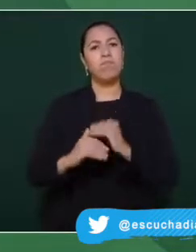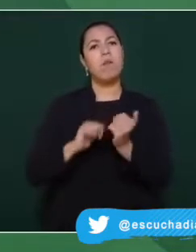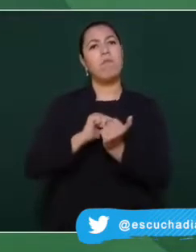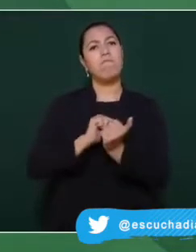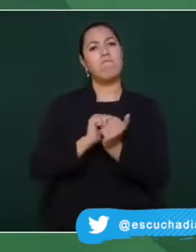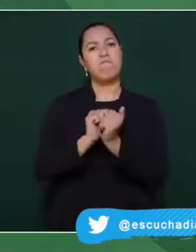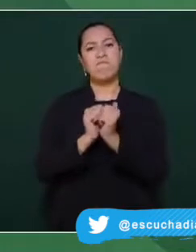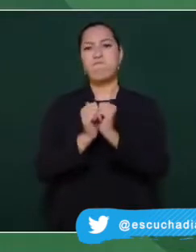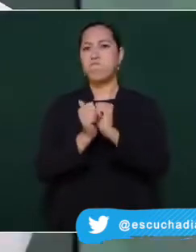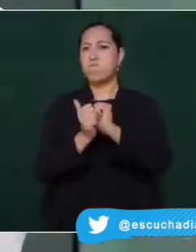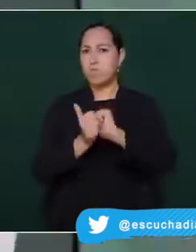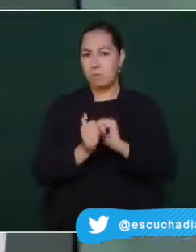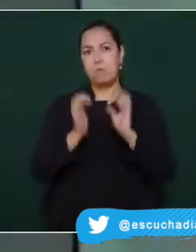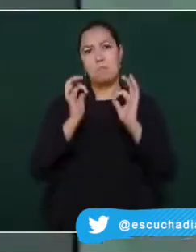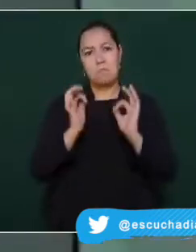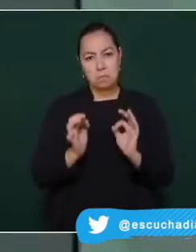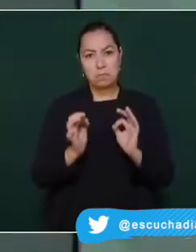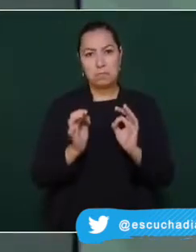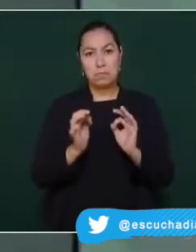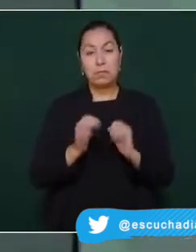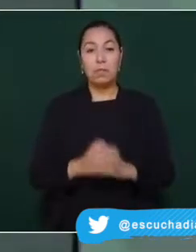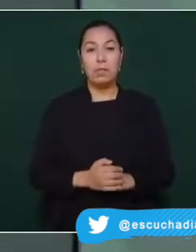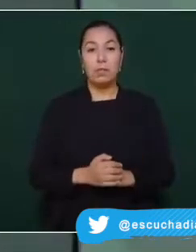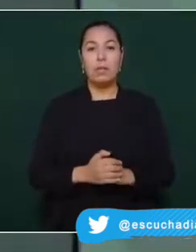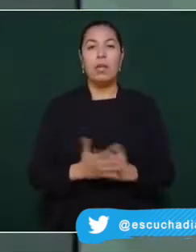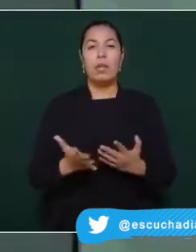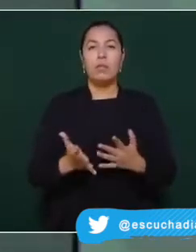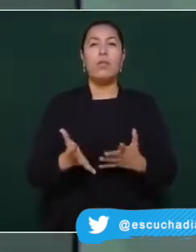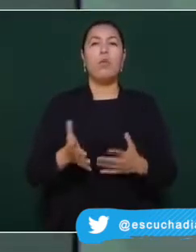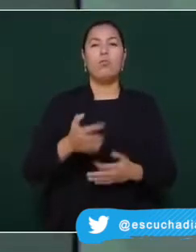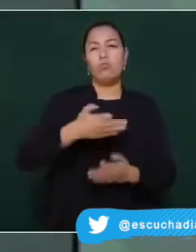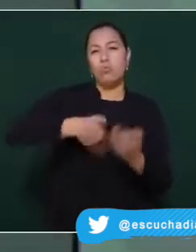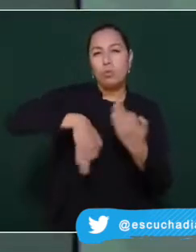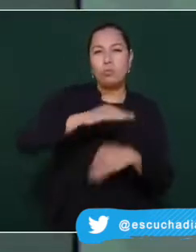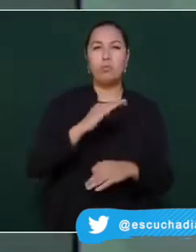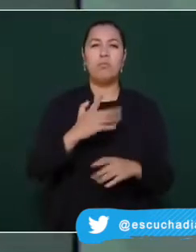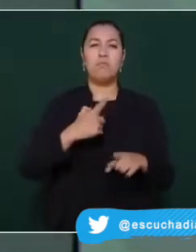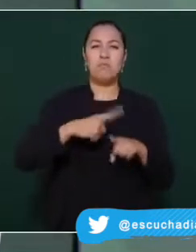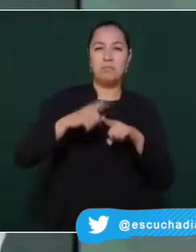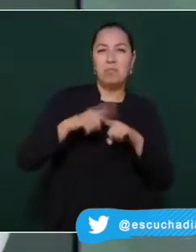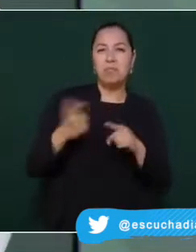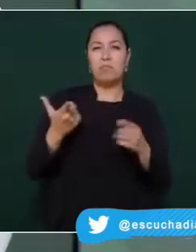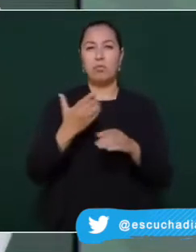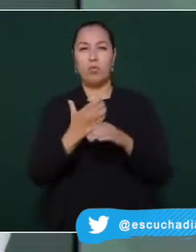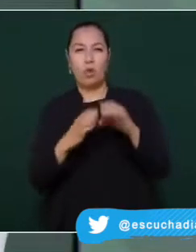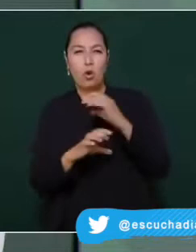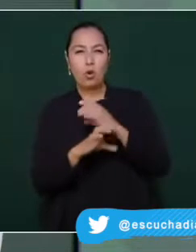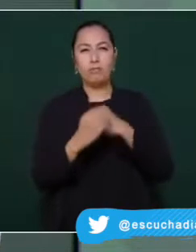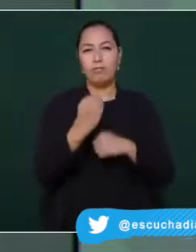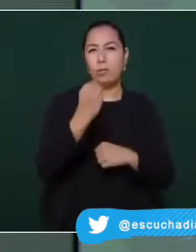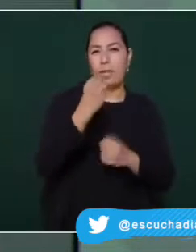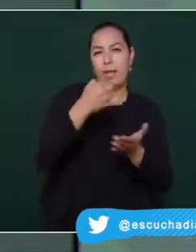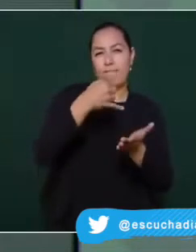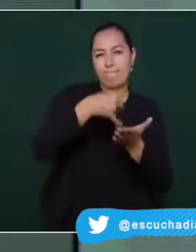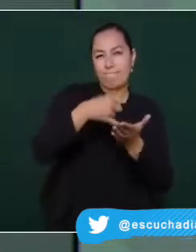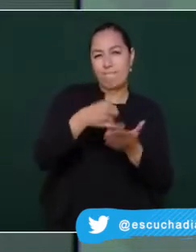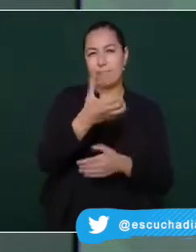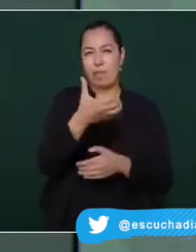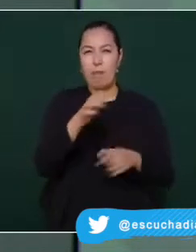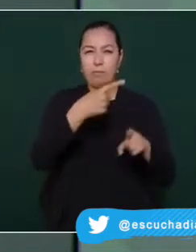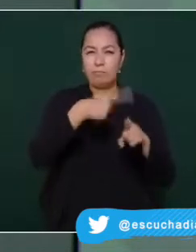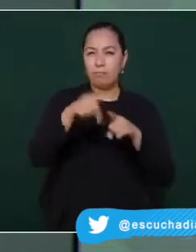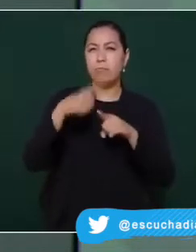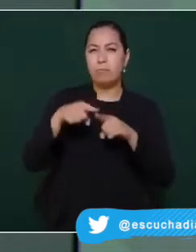Respecto a la cumbre de las Américas el presidente menciona que esperará que se anuncien los invitados a la cumbre para definir su